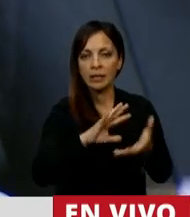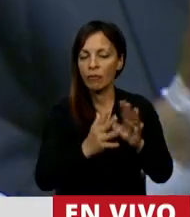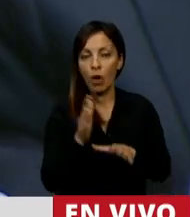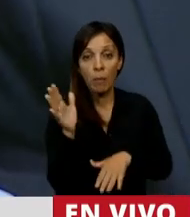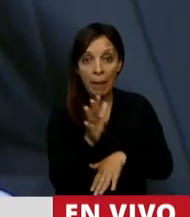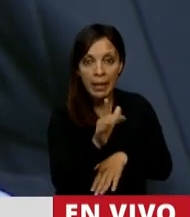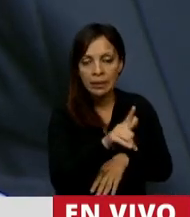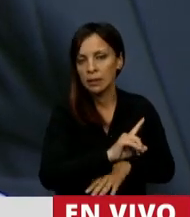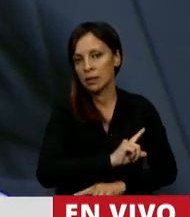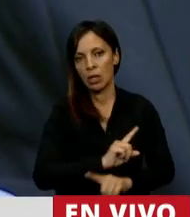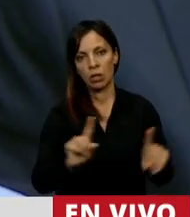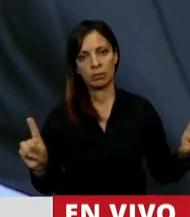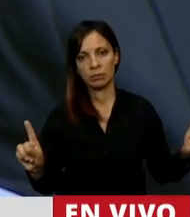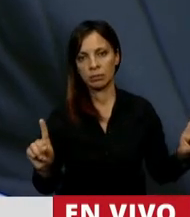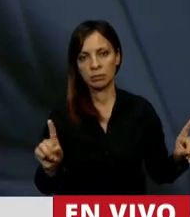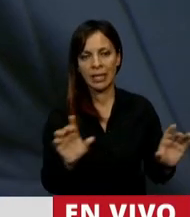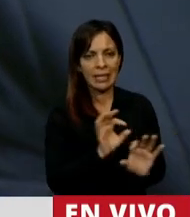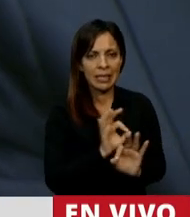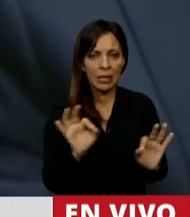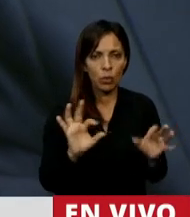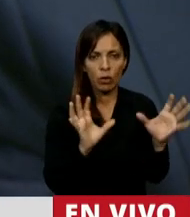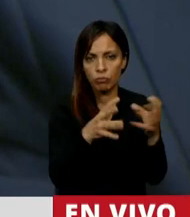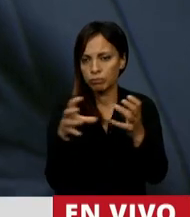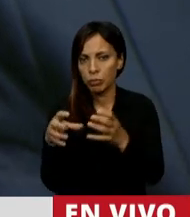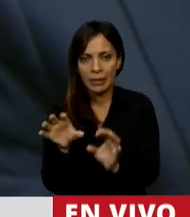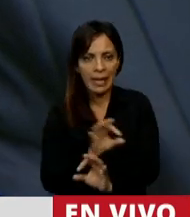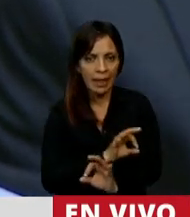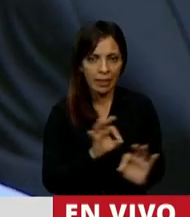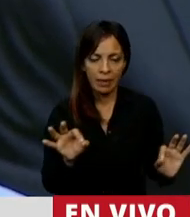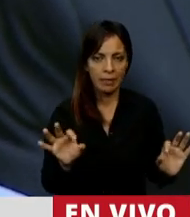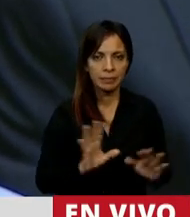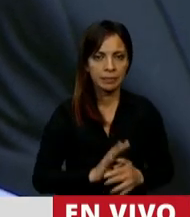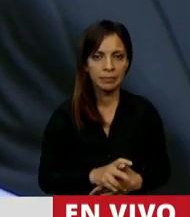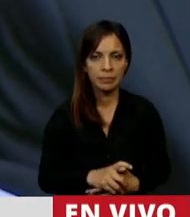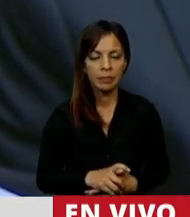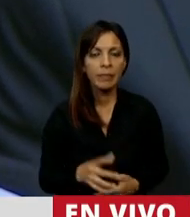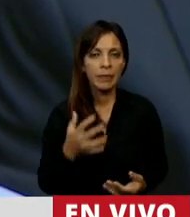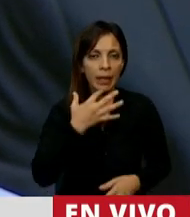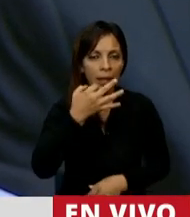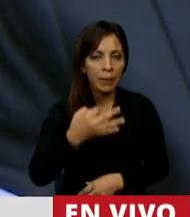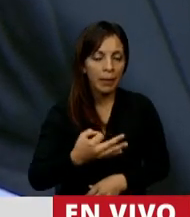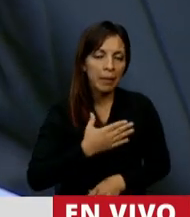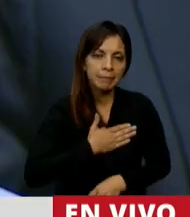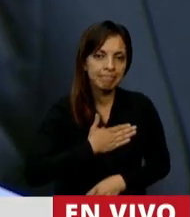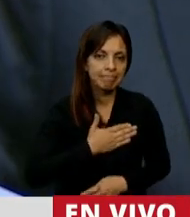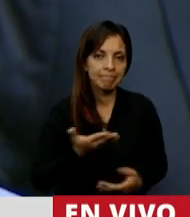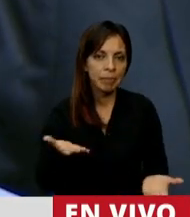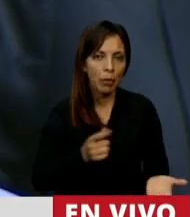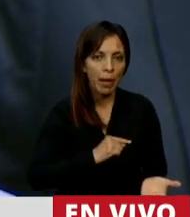cosas no se deben hacer de ninguno de los dos lados. Y la verdad que lamento